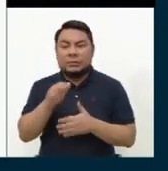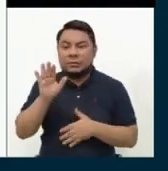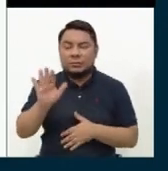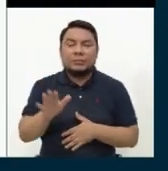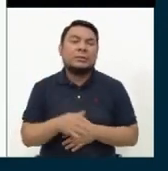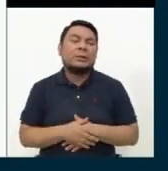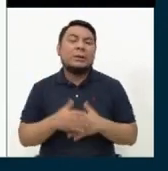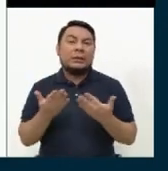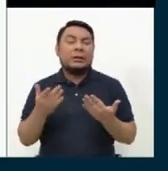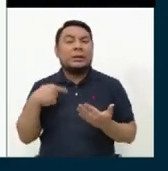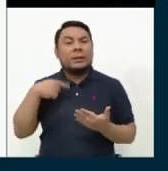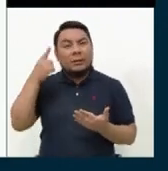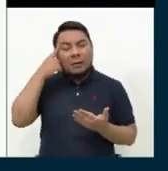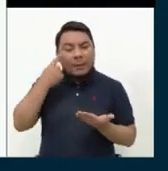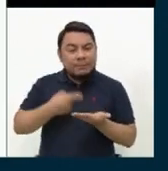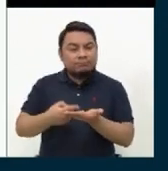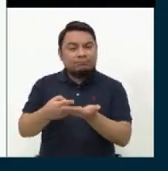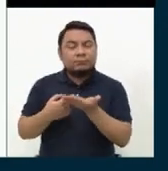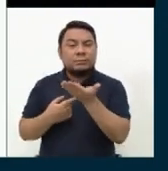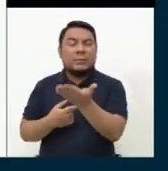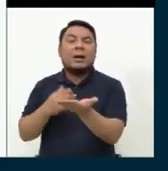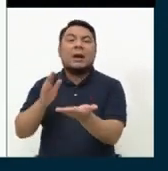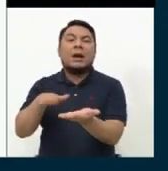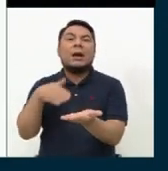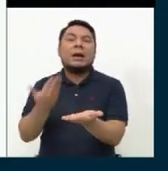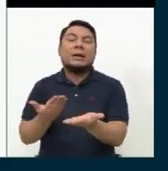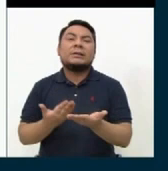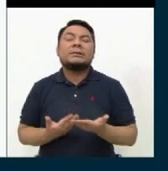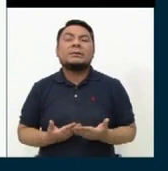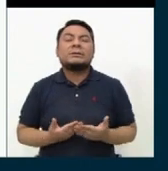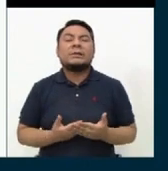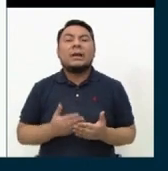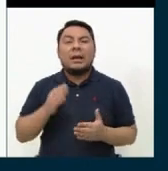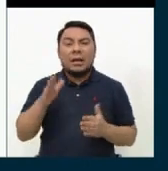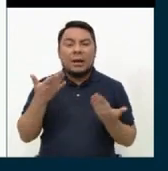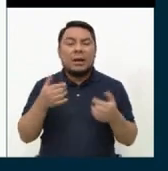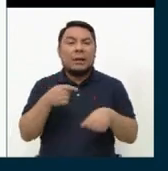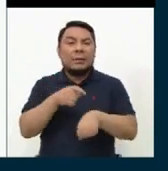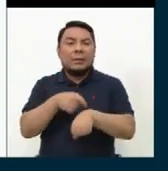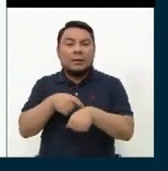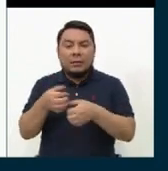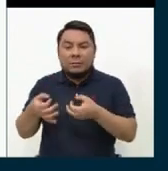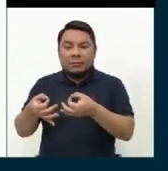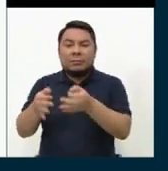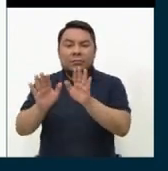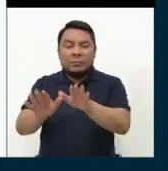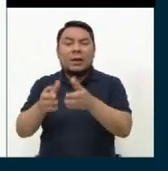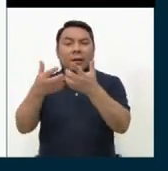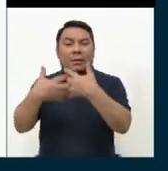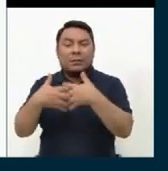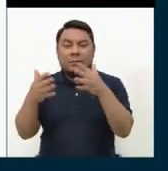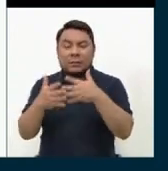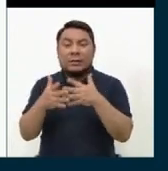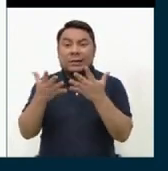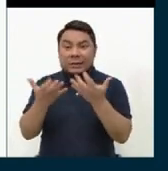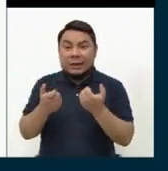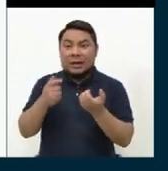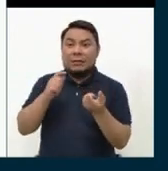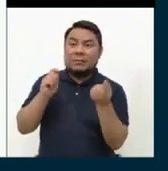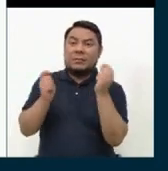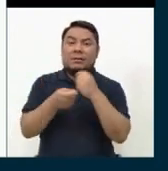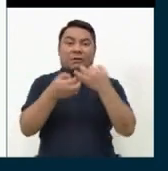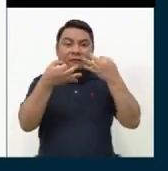Se plantea que haya un aplazamiento para las pymes que decidan formalizarse.